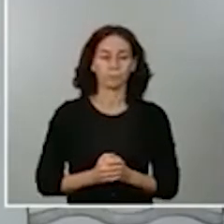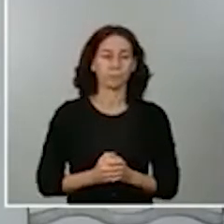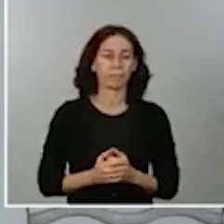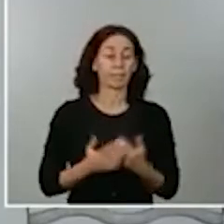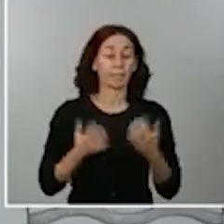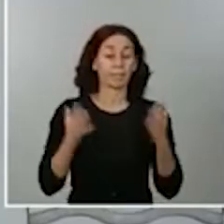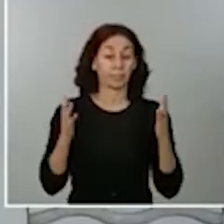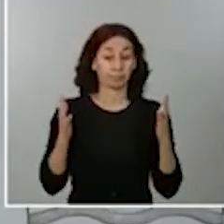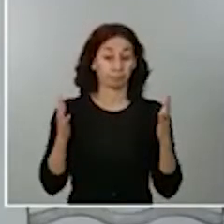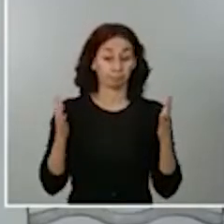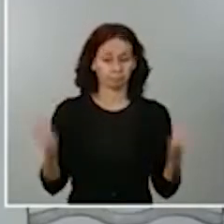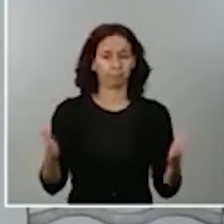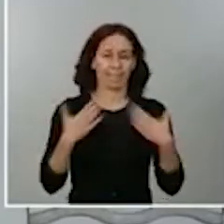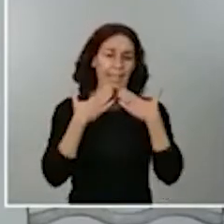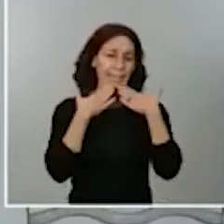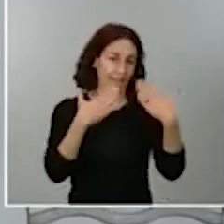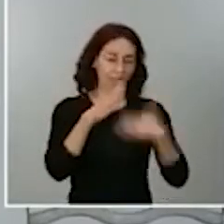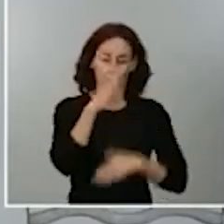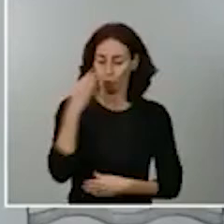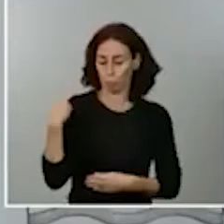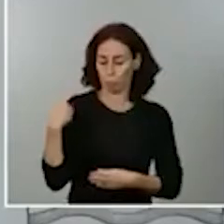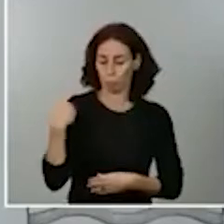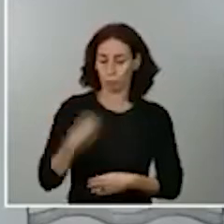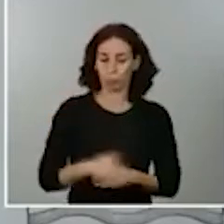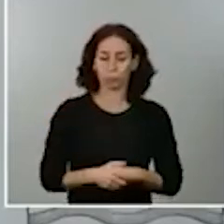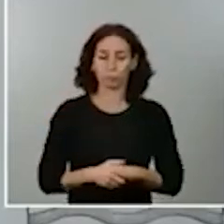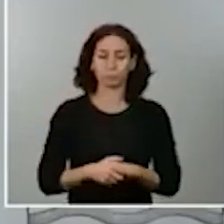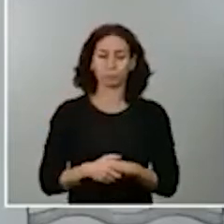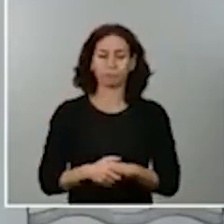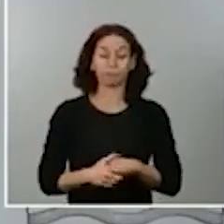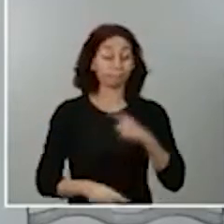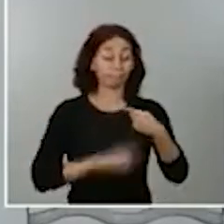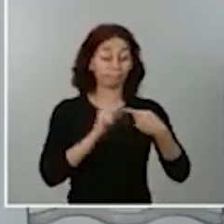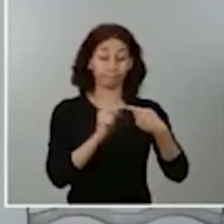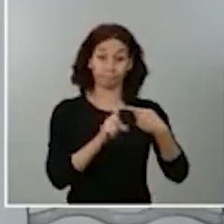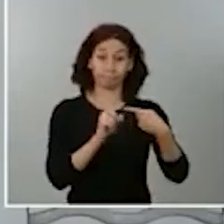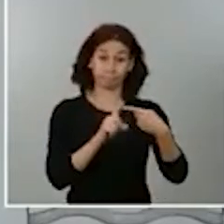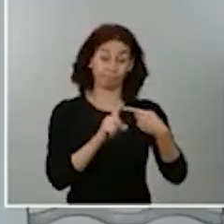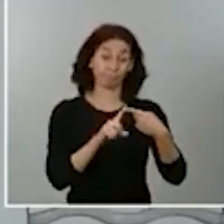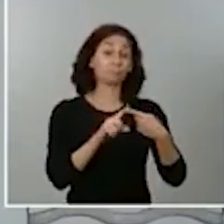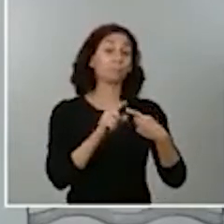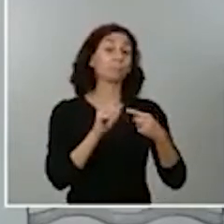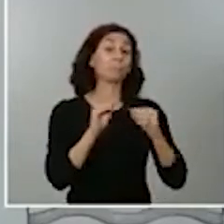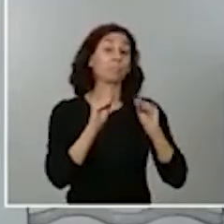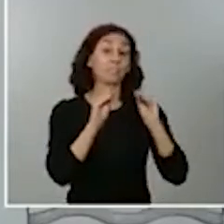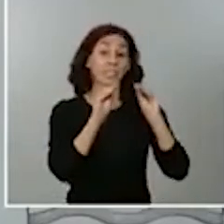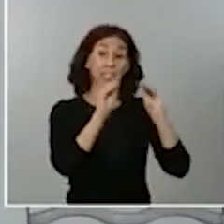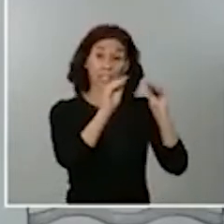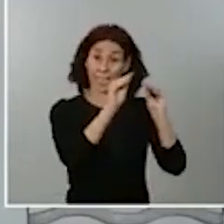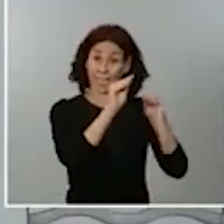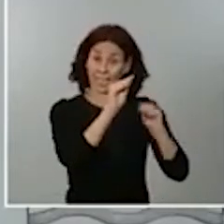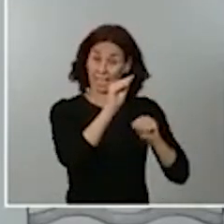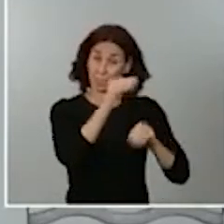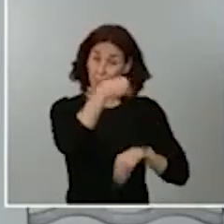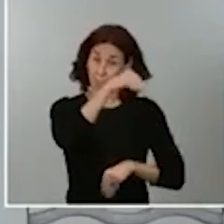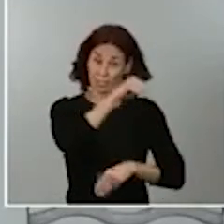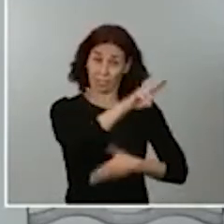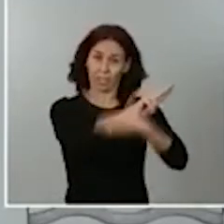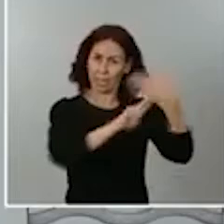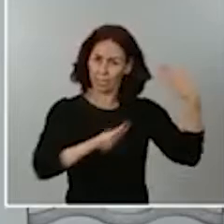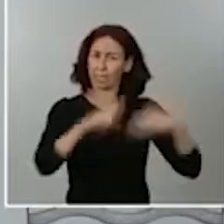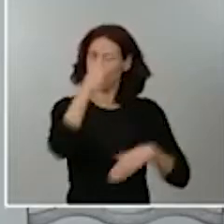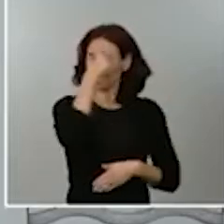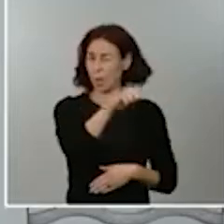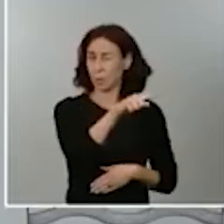Gracias, Fran, por sus preguntas. Respecto a la primera que me plantea la propuesta del señor Fejoz, el señor Fejoz sabe que lo que plantea ya existe. ¿Por qué él mismo ha podido